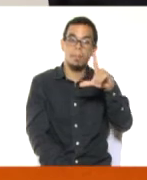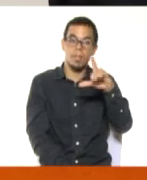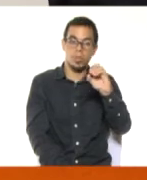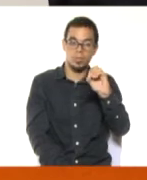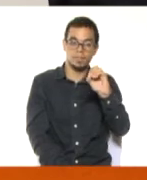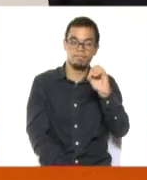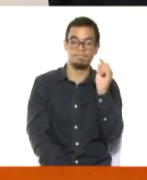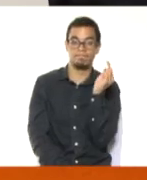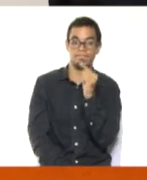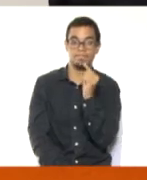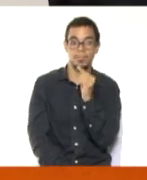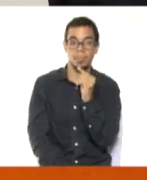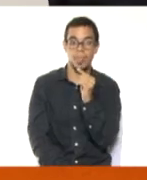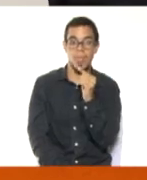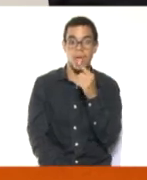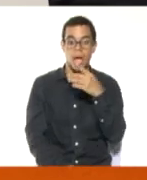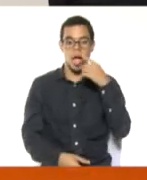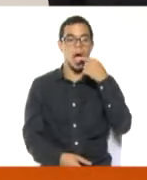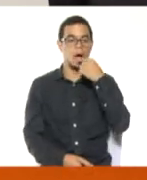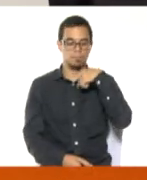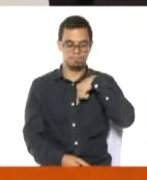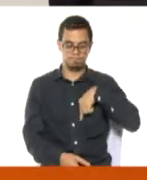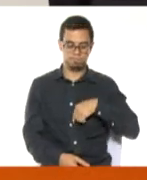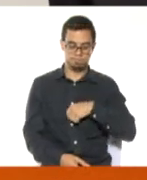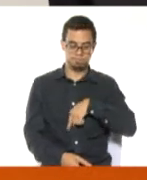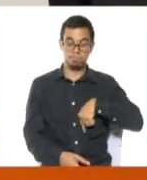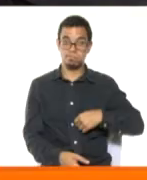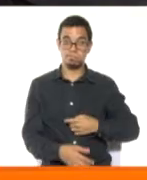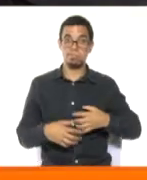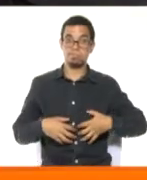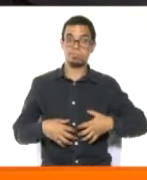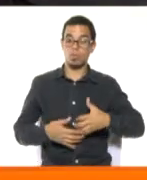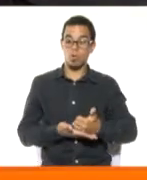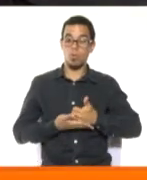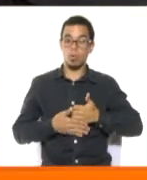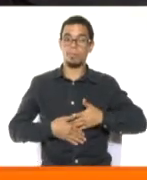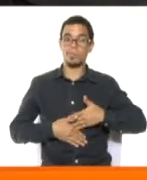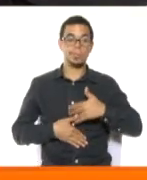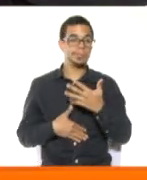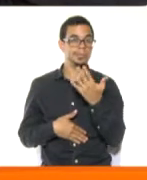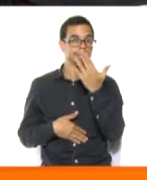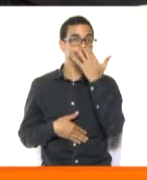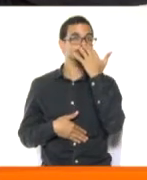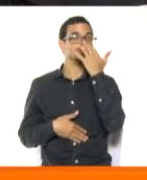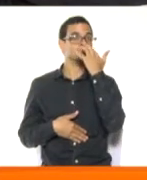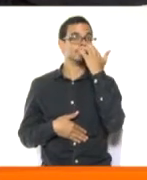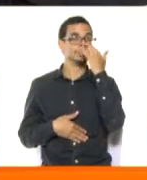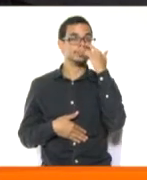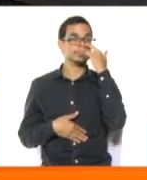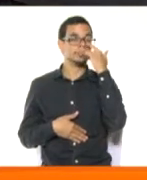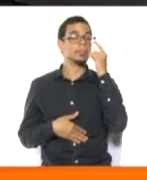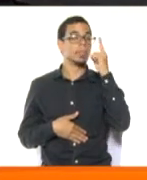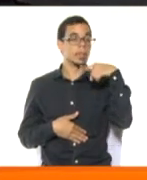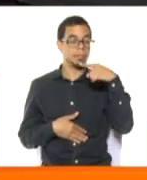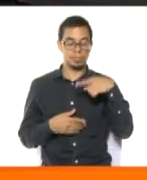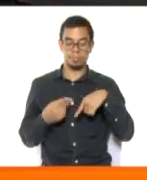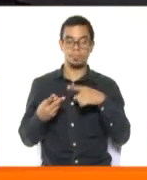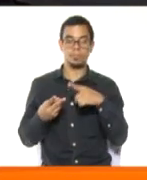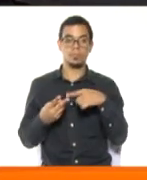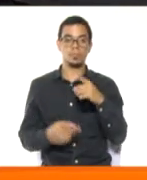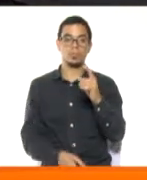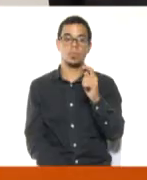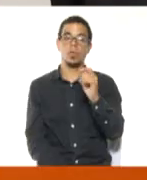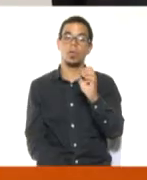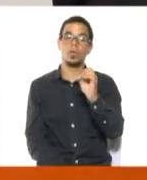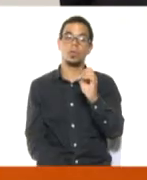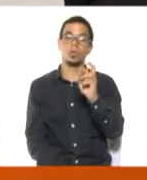y sirve tanto para las vías digestivas como para las vías respiratorias. Tenemos el toronjil que nos sirve para el resfriado común.